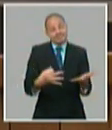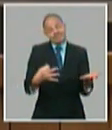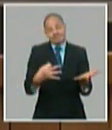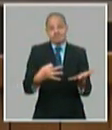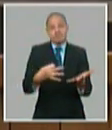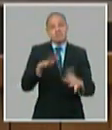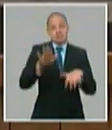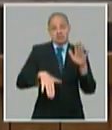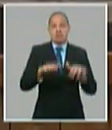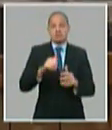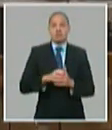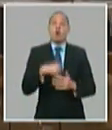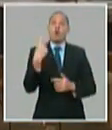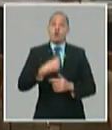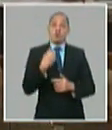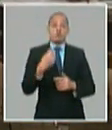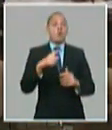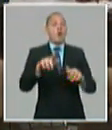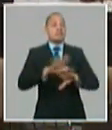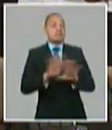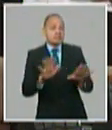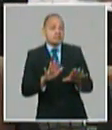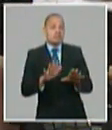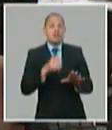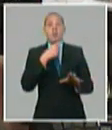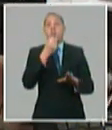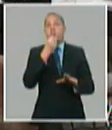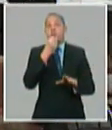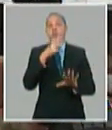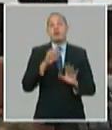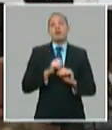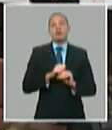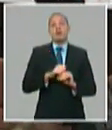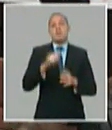y aparentemente recuperamos una inversión en 2 o 3 años y después no es así